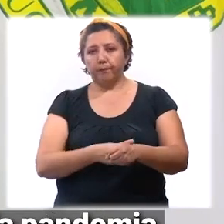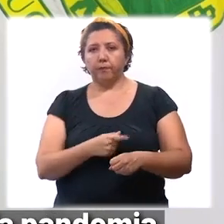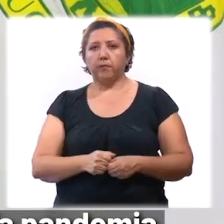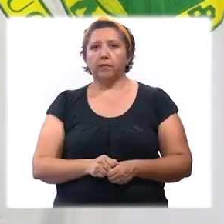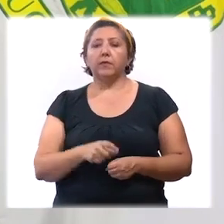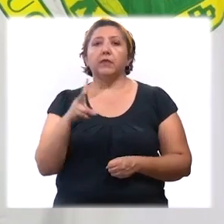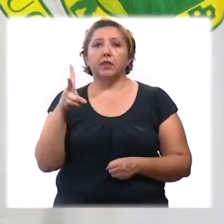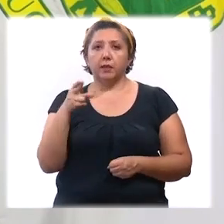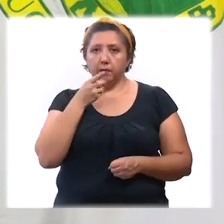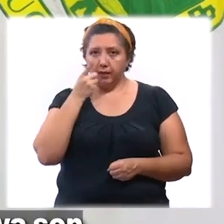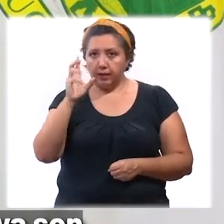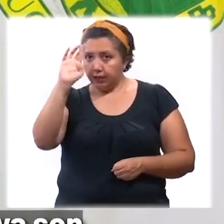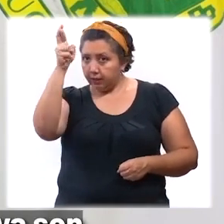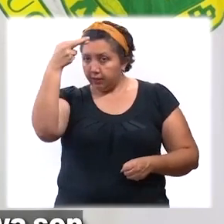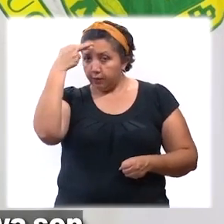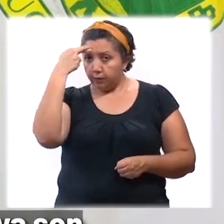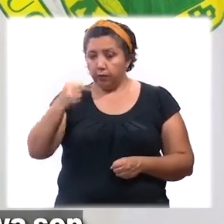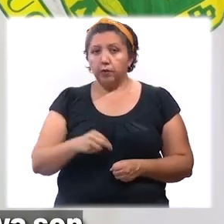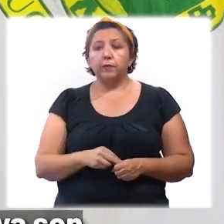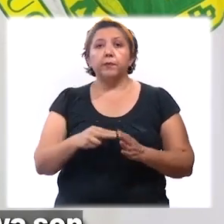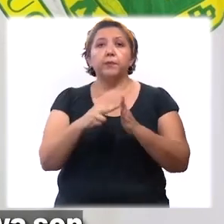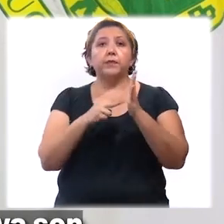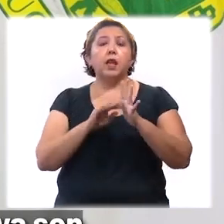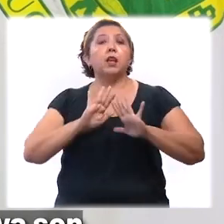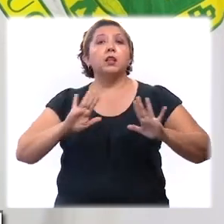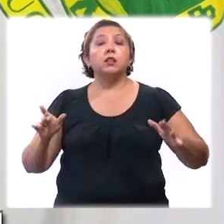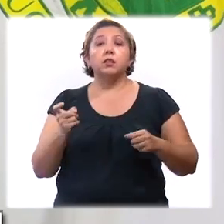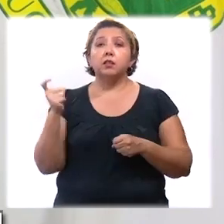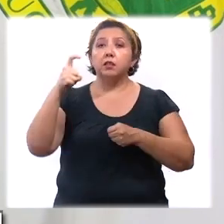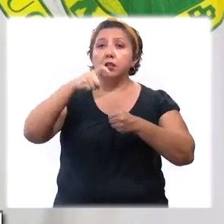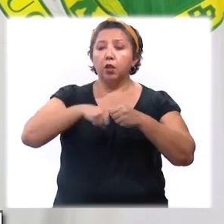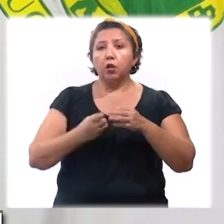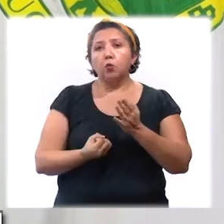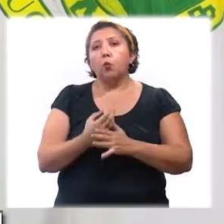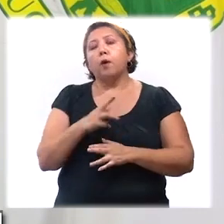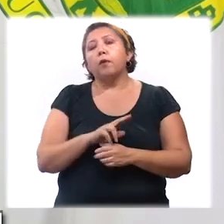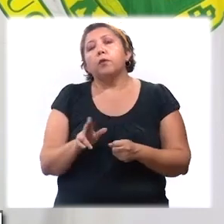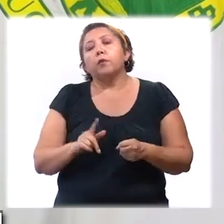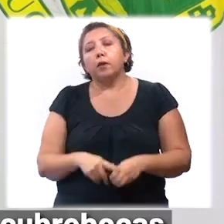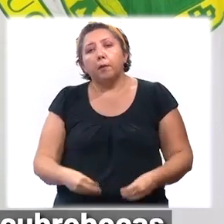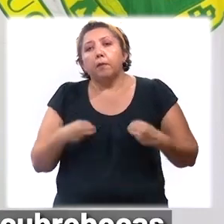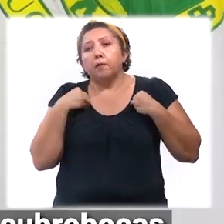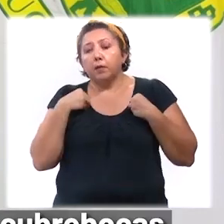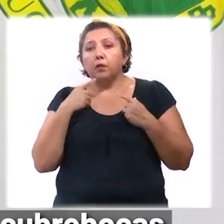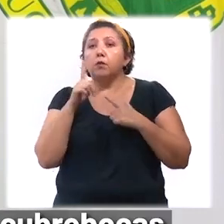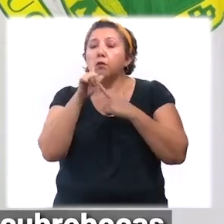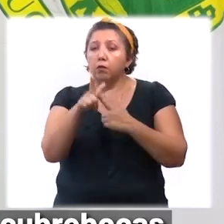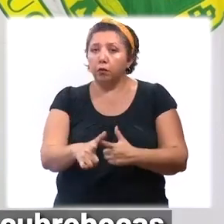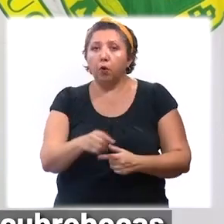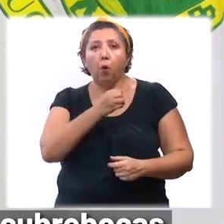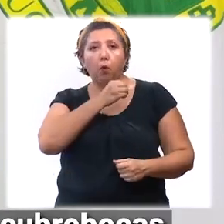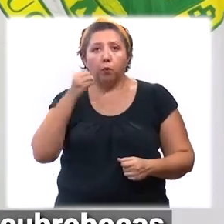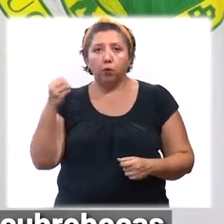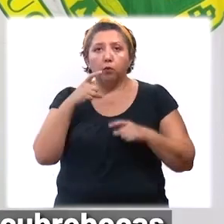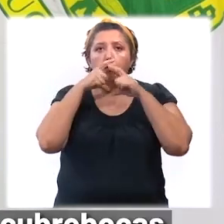la pandemia. Además, les recuerdo que las medidas sanitarias ya son parte de nuestra nueva normalidad y con ello continúa siendo obligatorio el